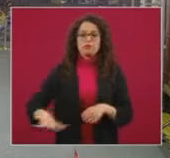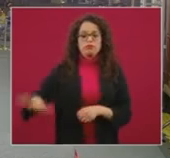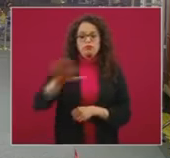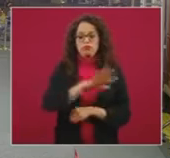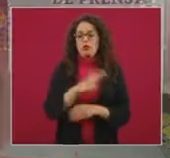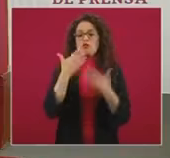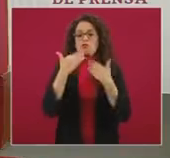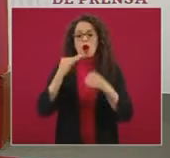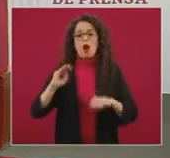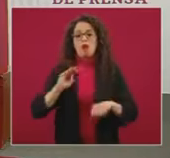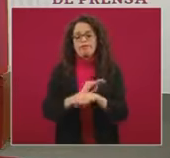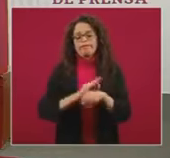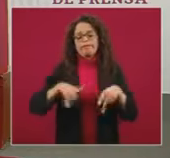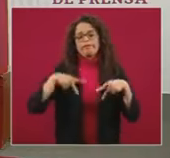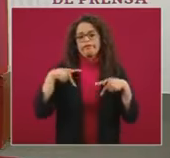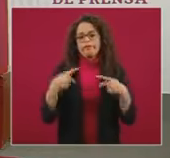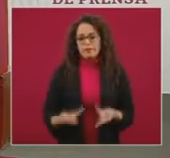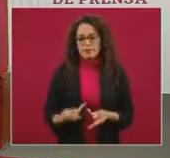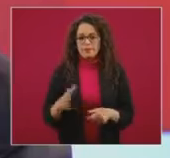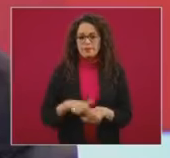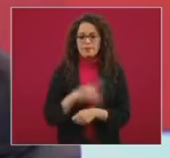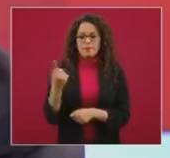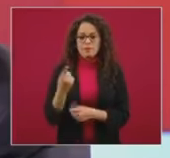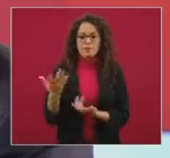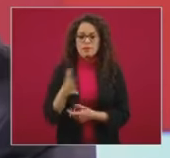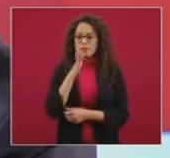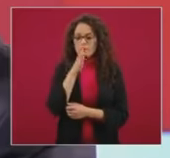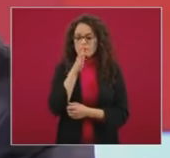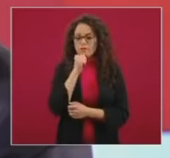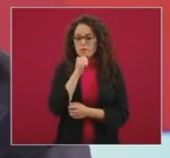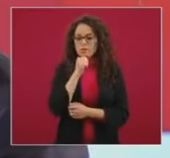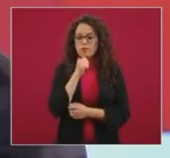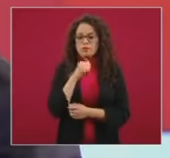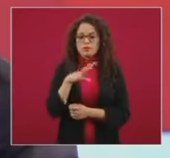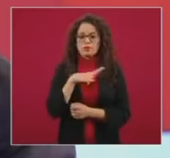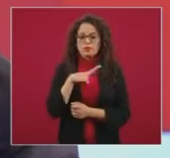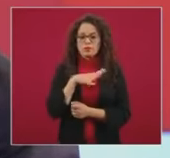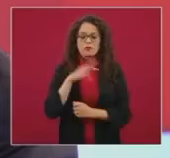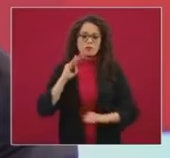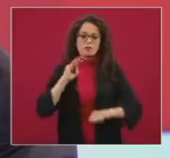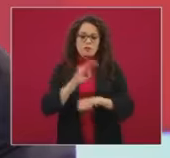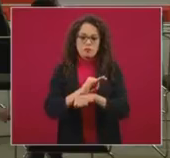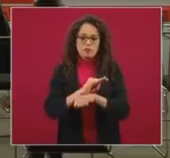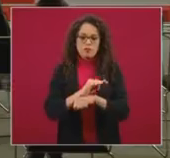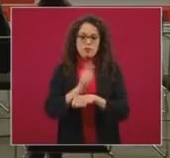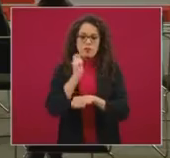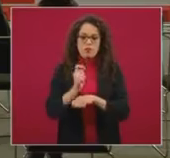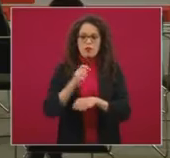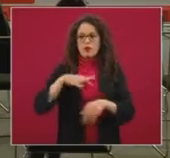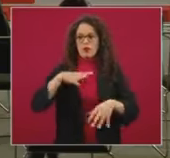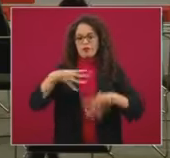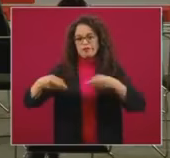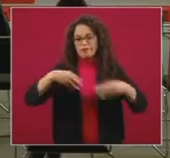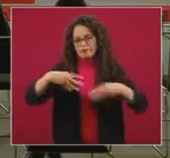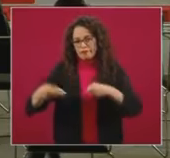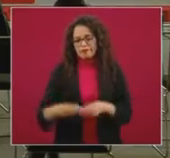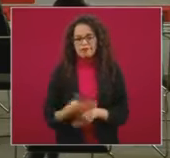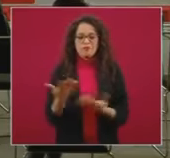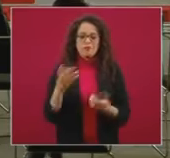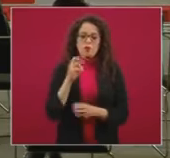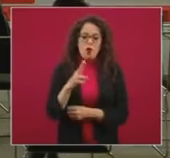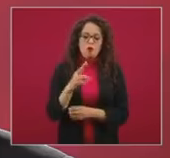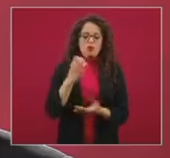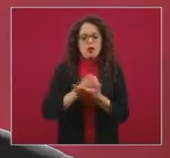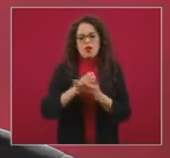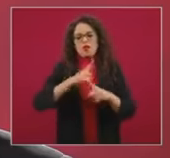vulnerables y tienen menor capacidad de adaptación, respuesta y protección frente a las epidemias. Posteriormente, el